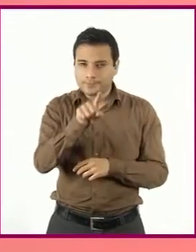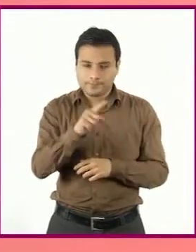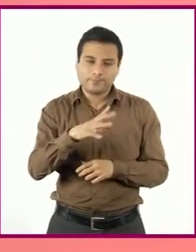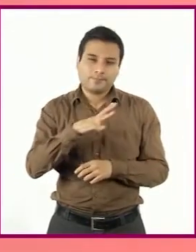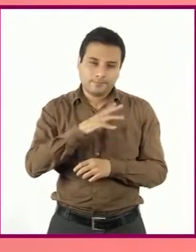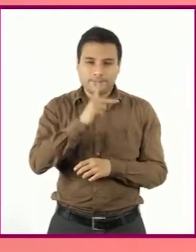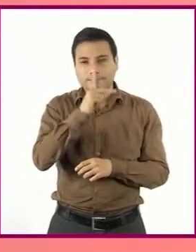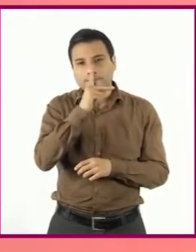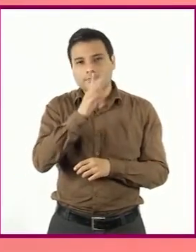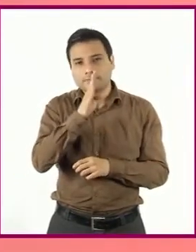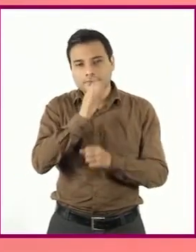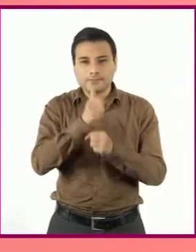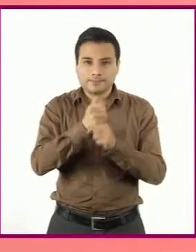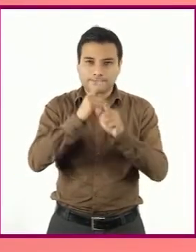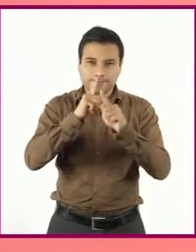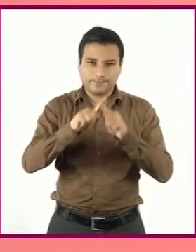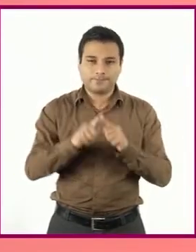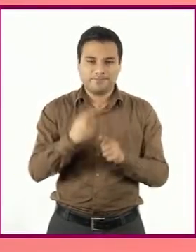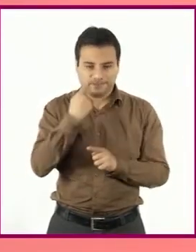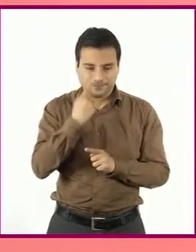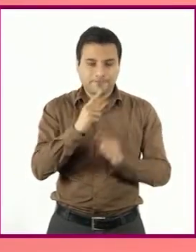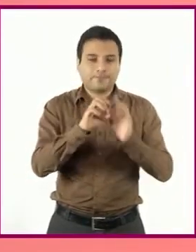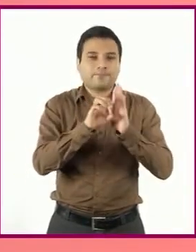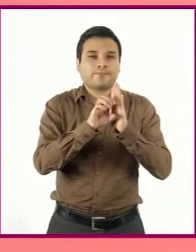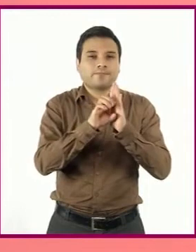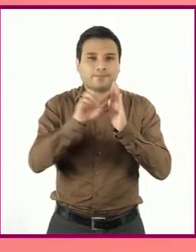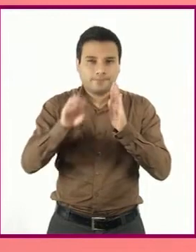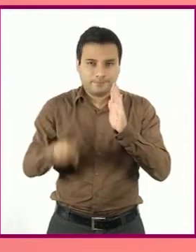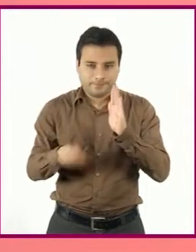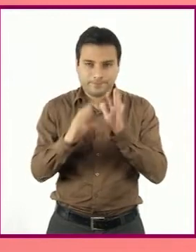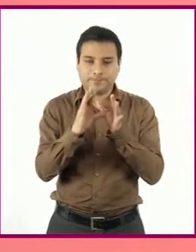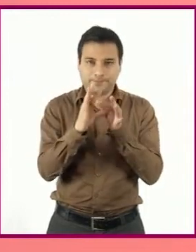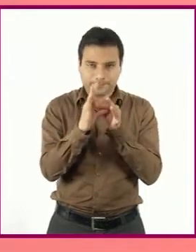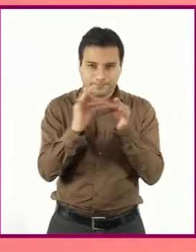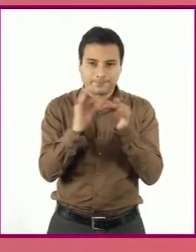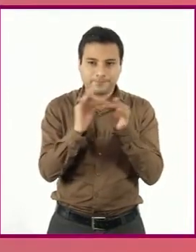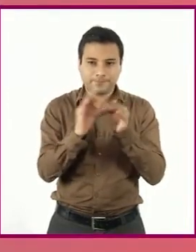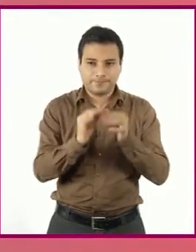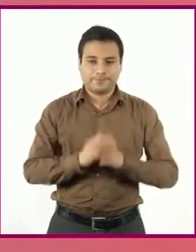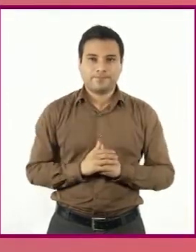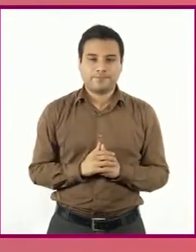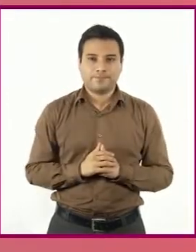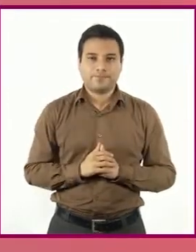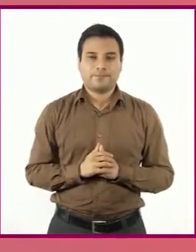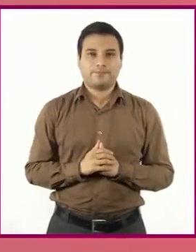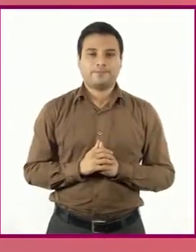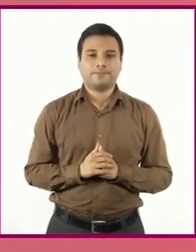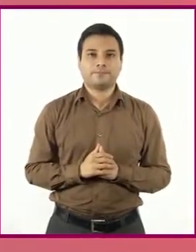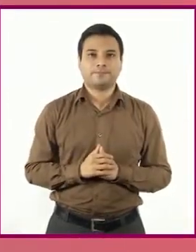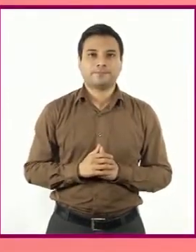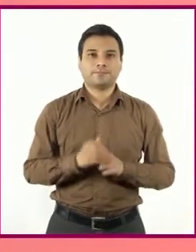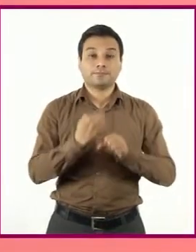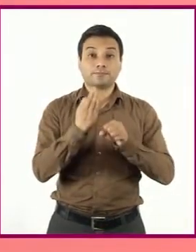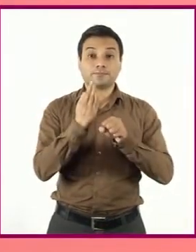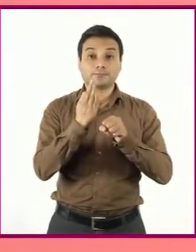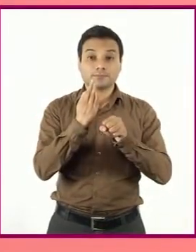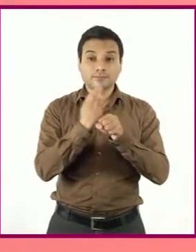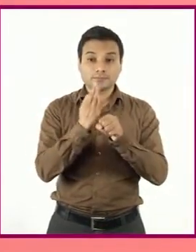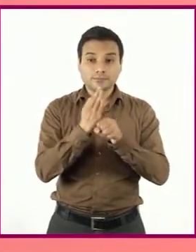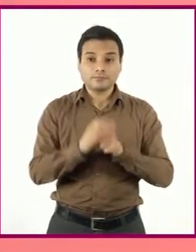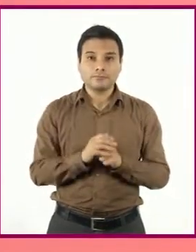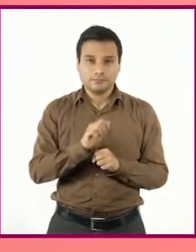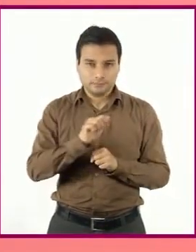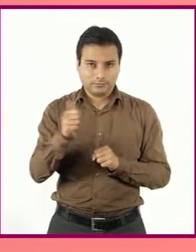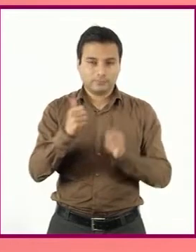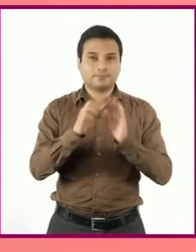de una mejor manera estas características, ¿qué te parece si nos acercamos a otro